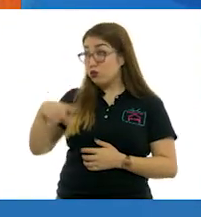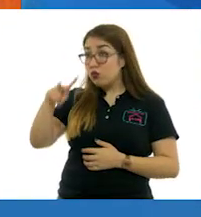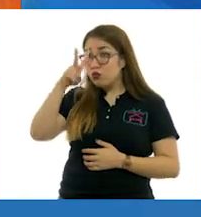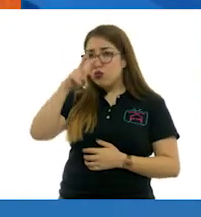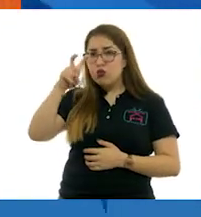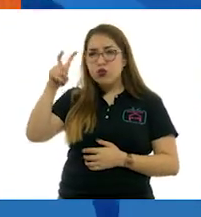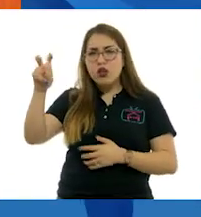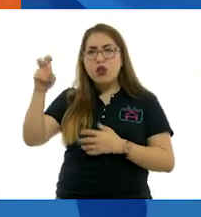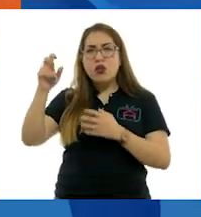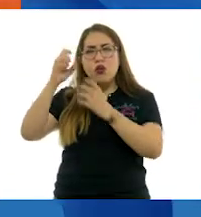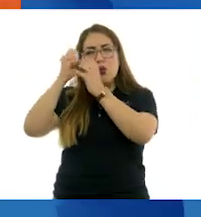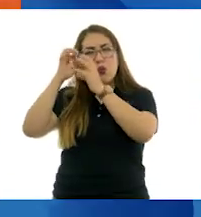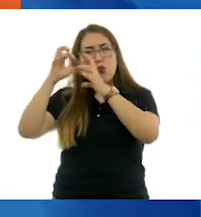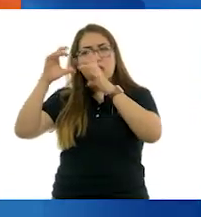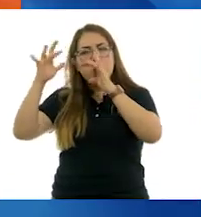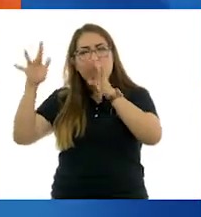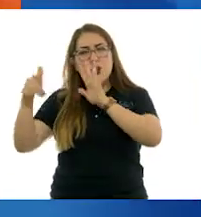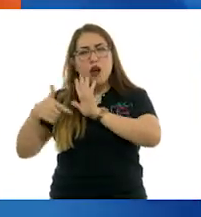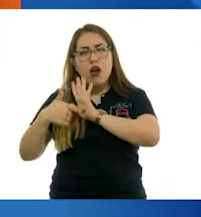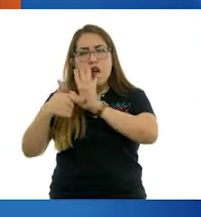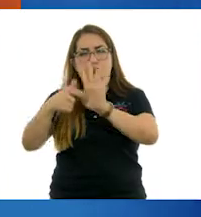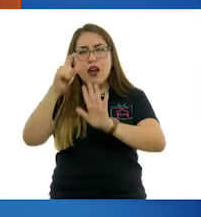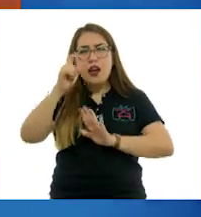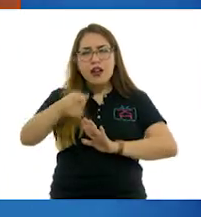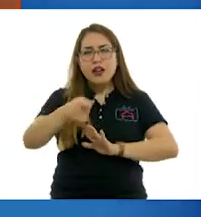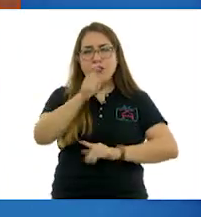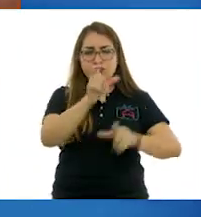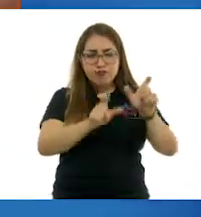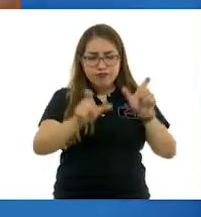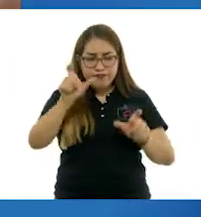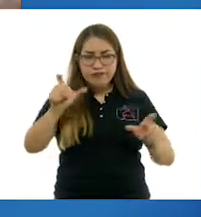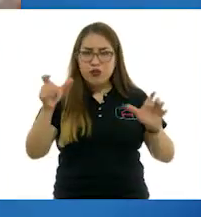fue crear un mundo de seres y acontecimientos maravillosos.